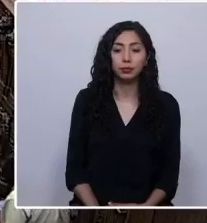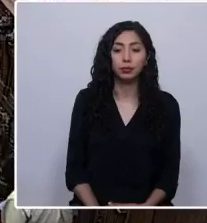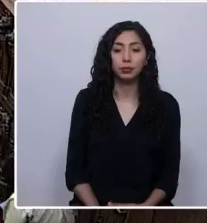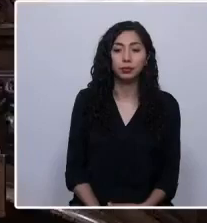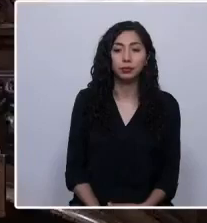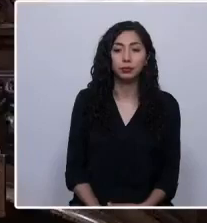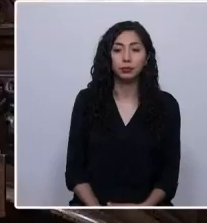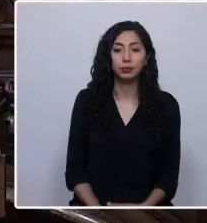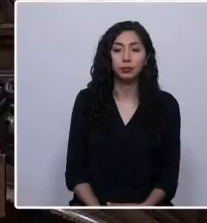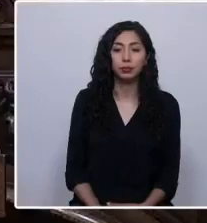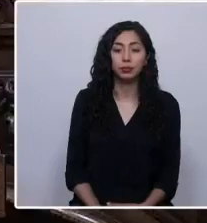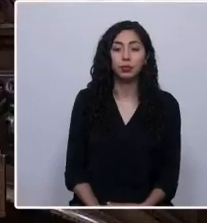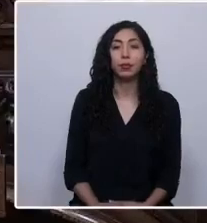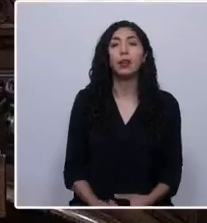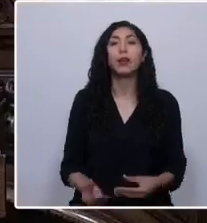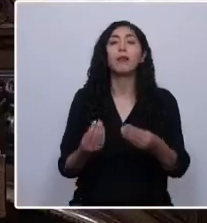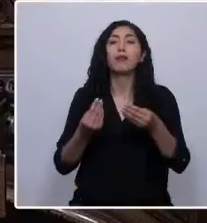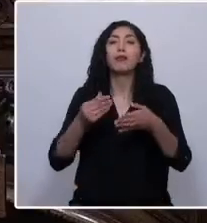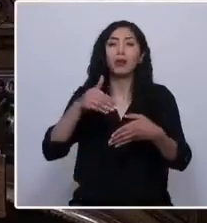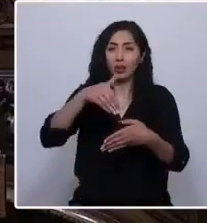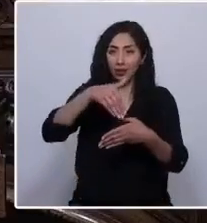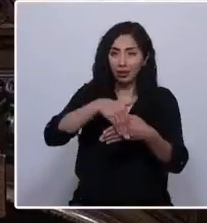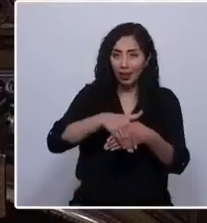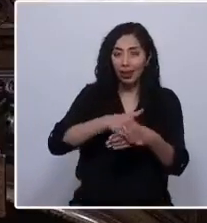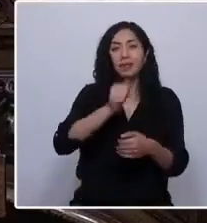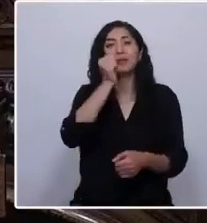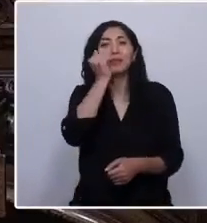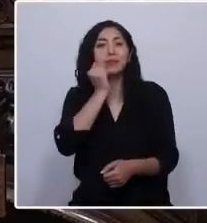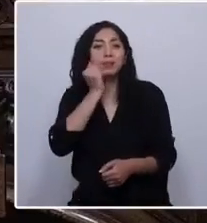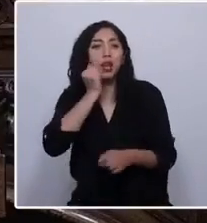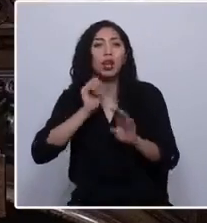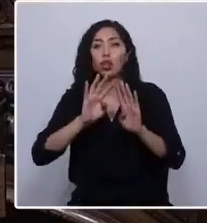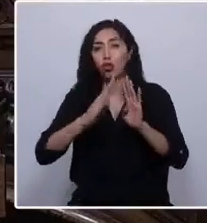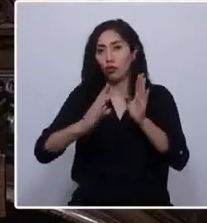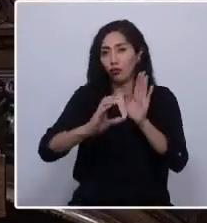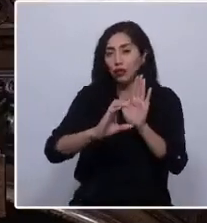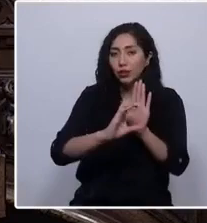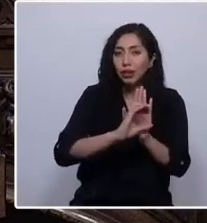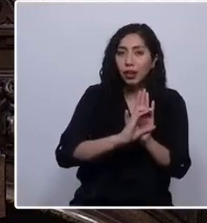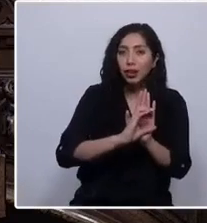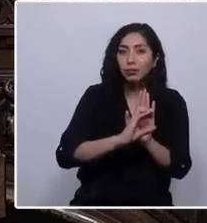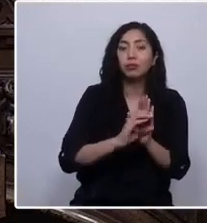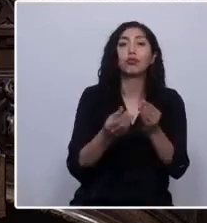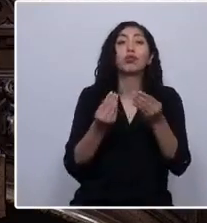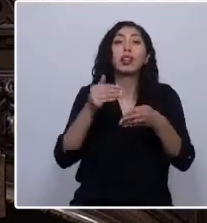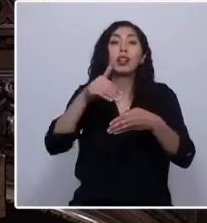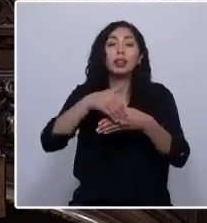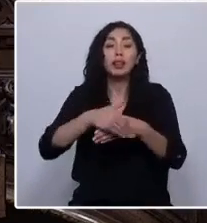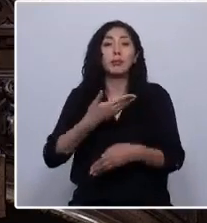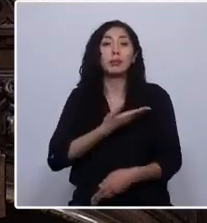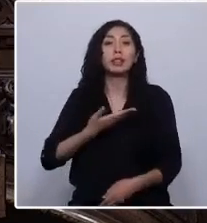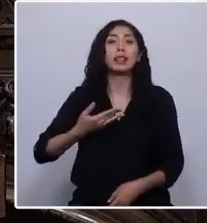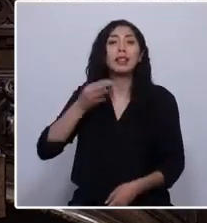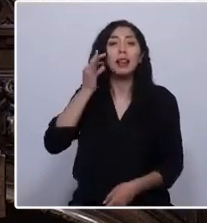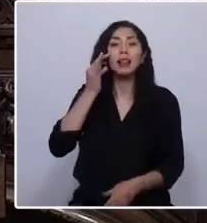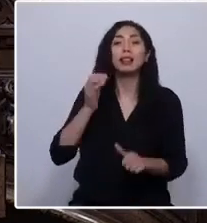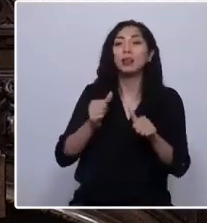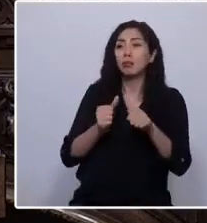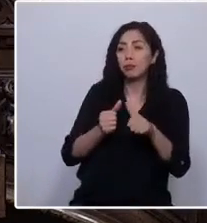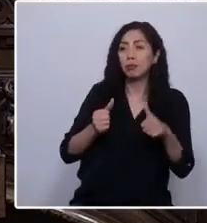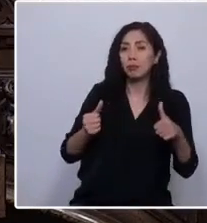Muy buenas tardes, queridos convencionales, buenas tardes, Presidenta y la Mesa Ampliada.